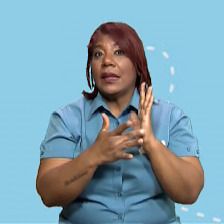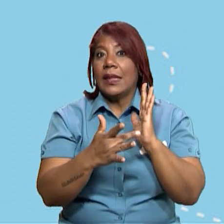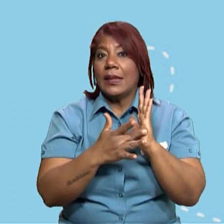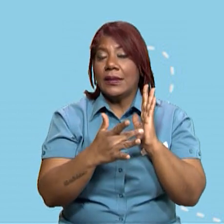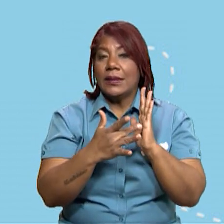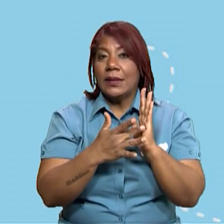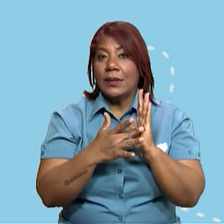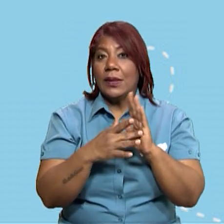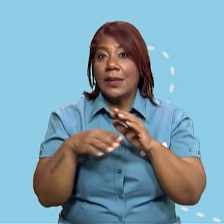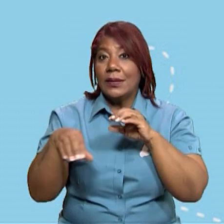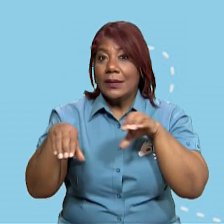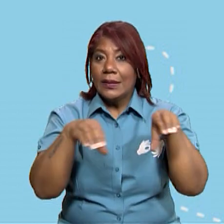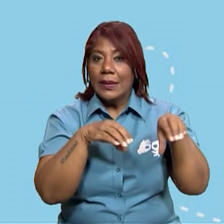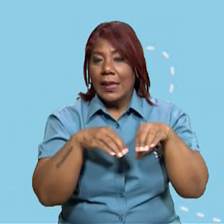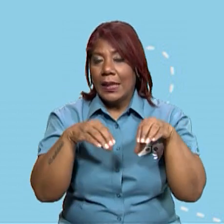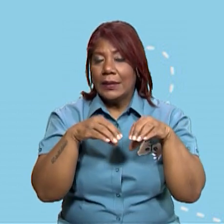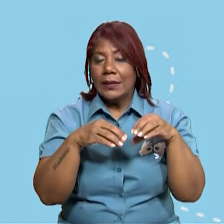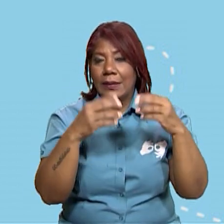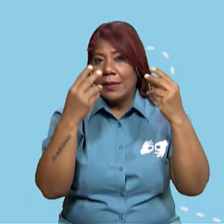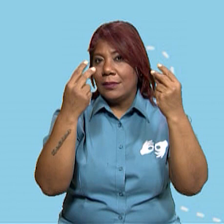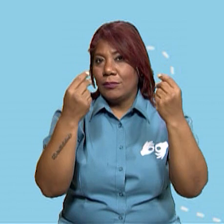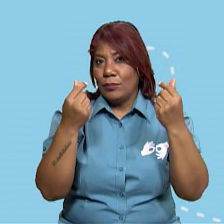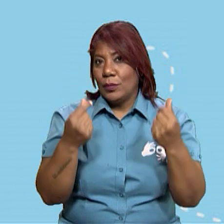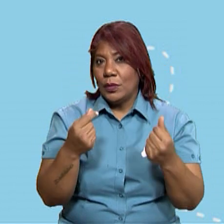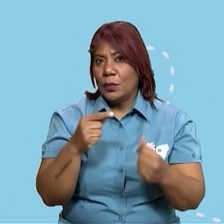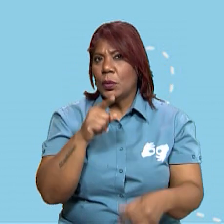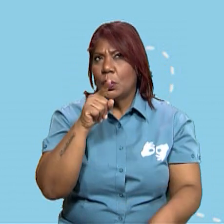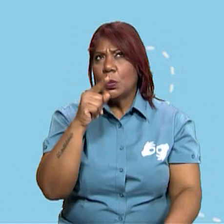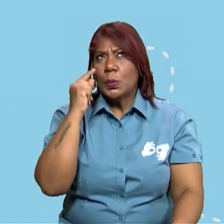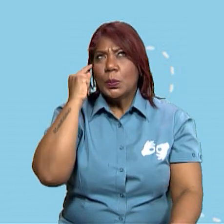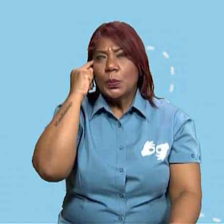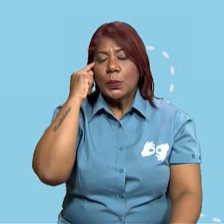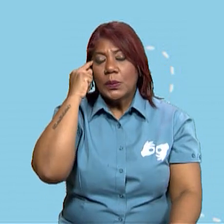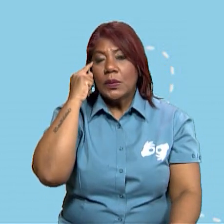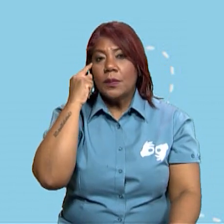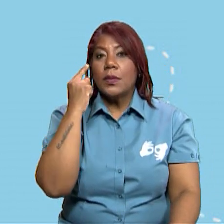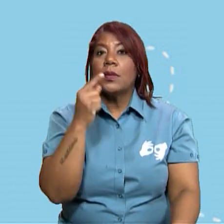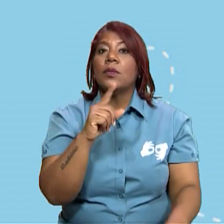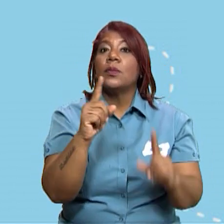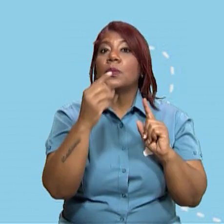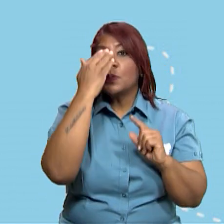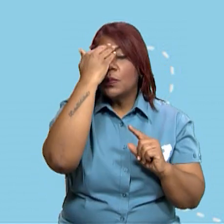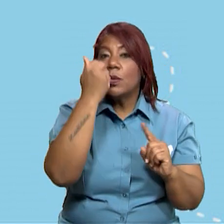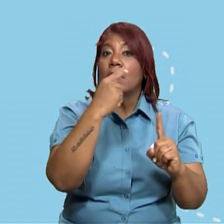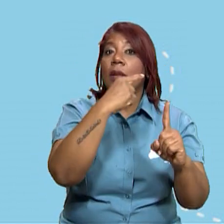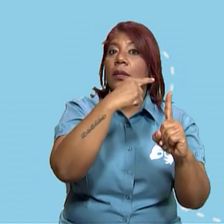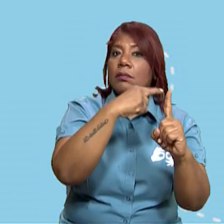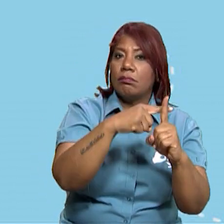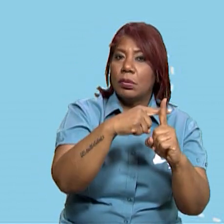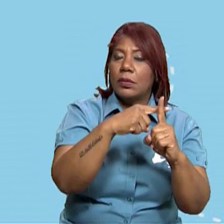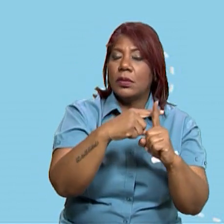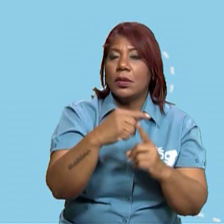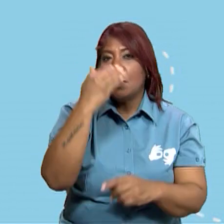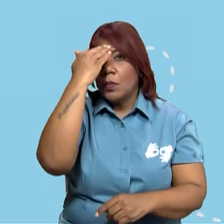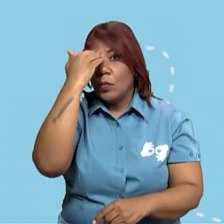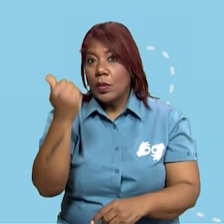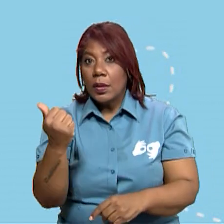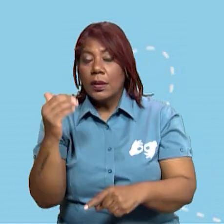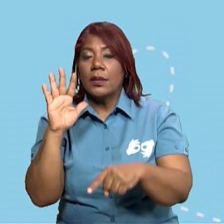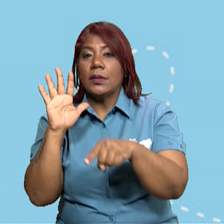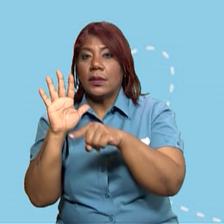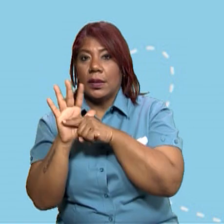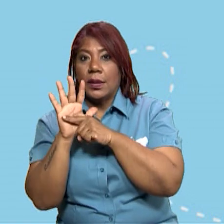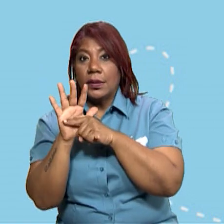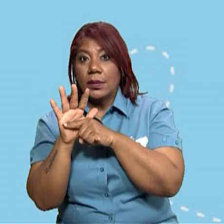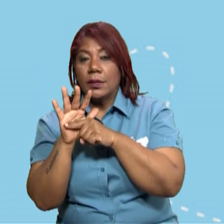actividades económicas. ¿Cuáles consideras tú que son los efectos positivos y los efectos negativos? Por